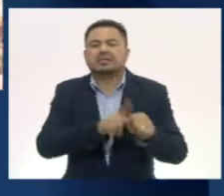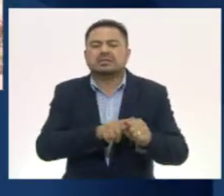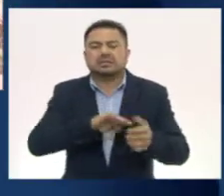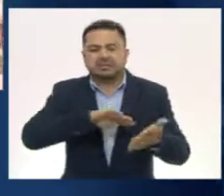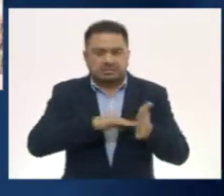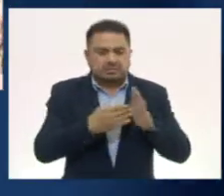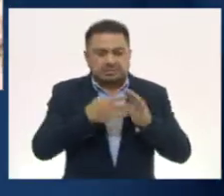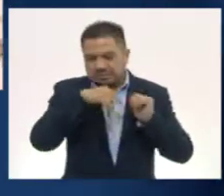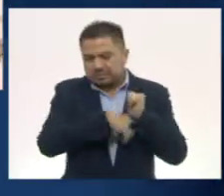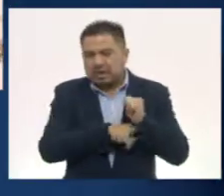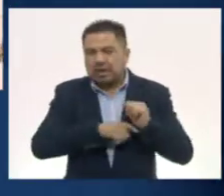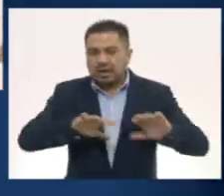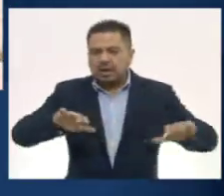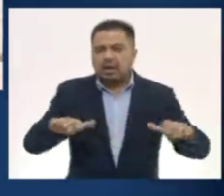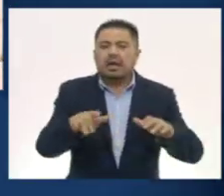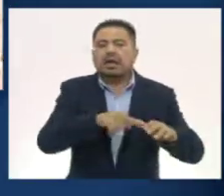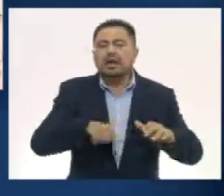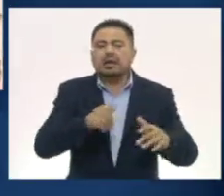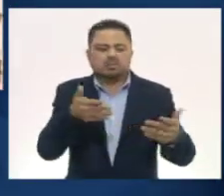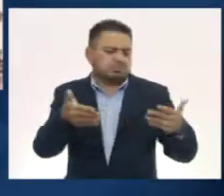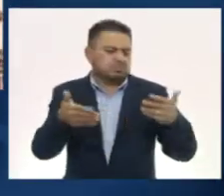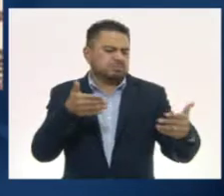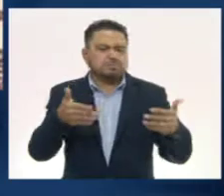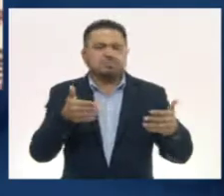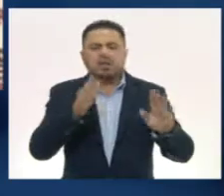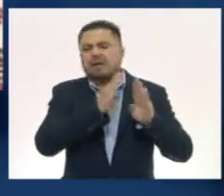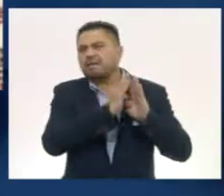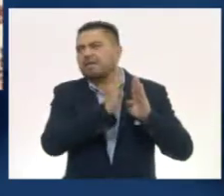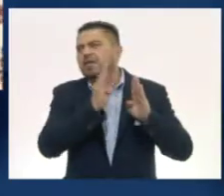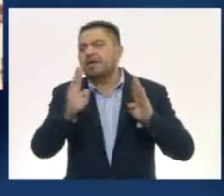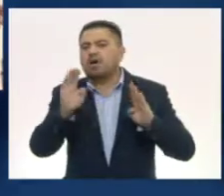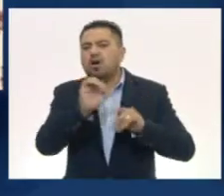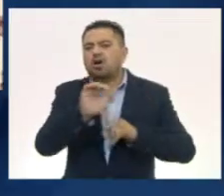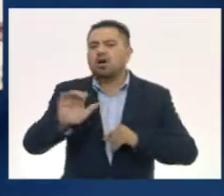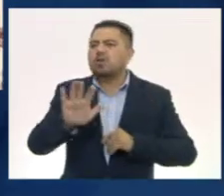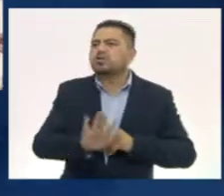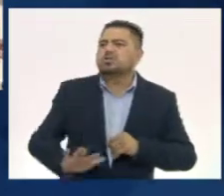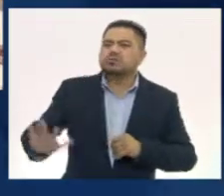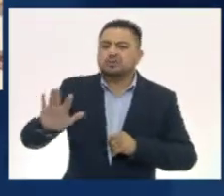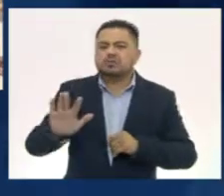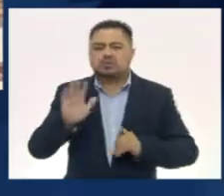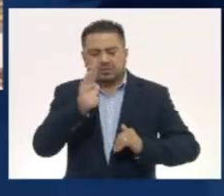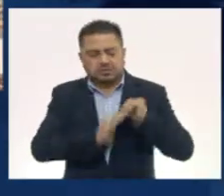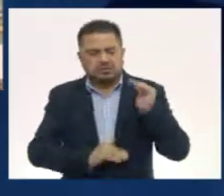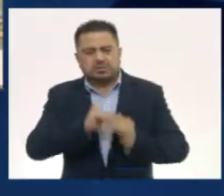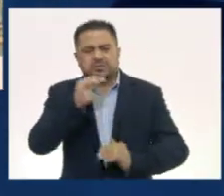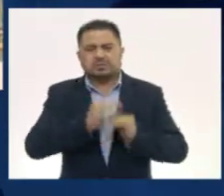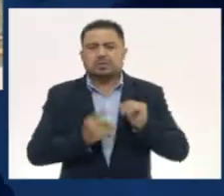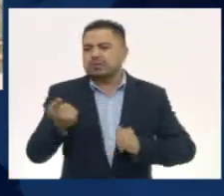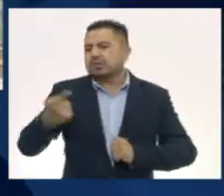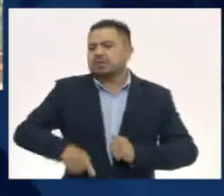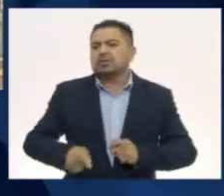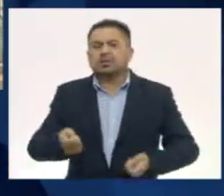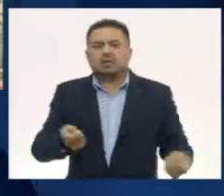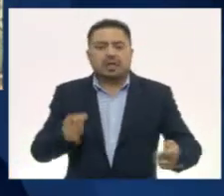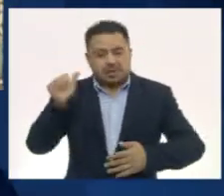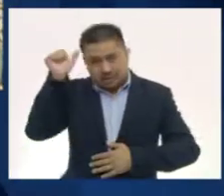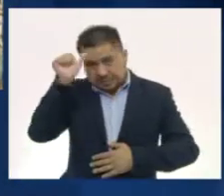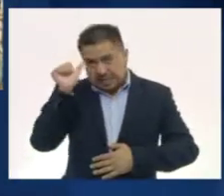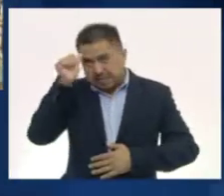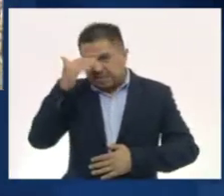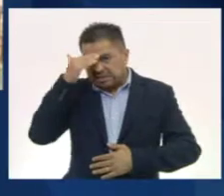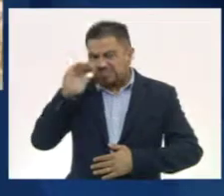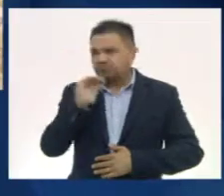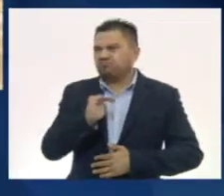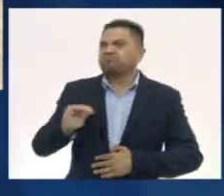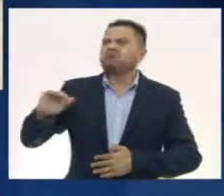resguardaban los códices que equivalían a las bibliotecas occidentales, construidos por instrucciones de los sacerdotes y señores.